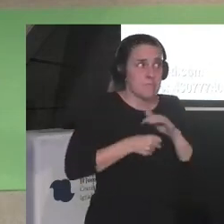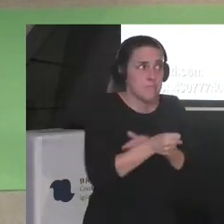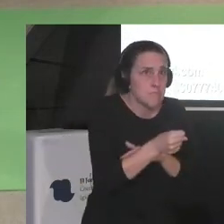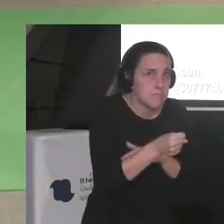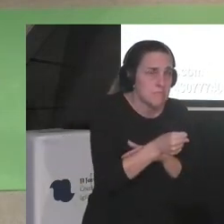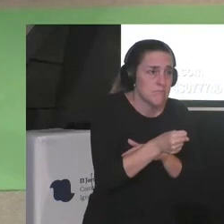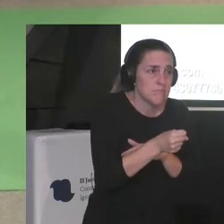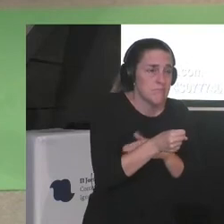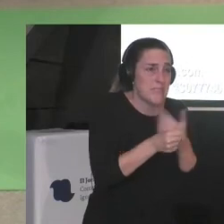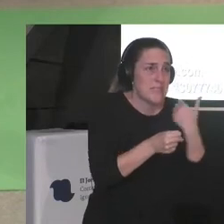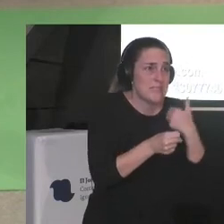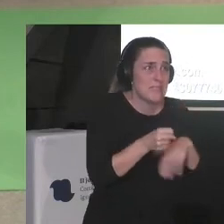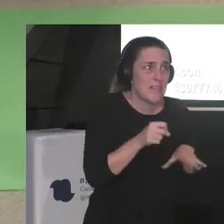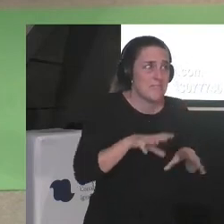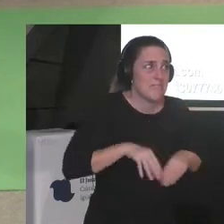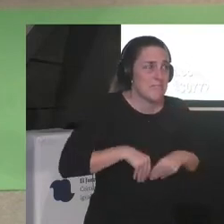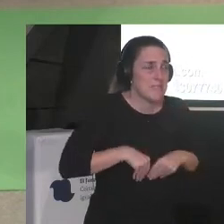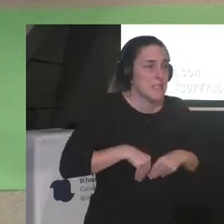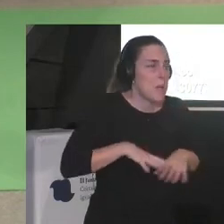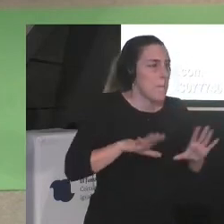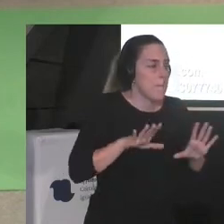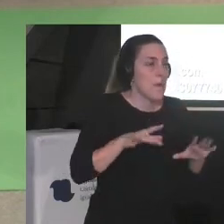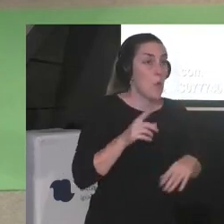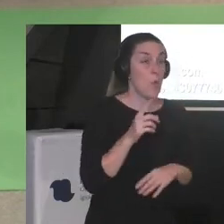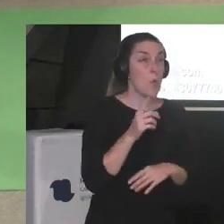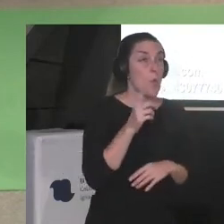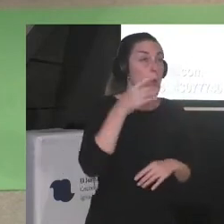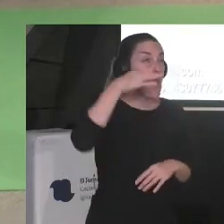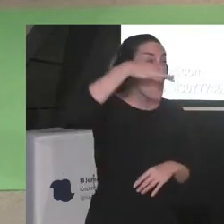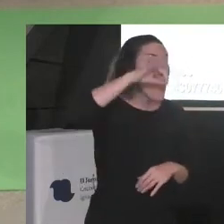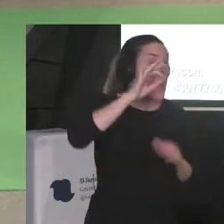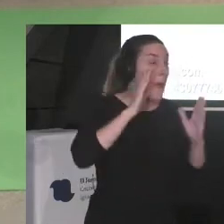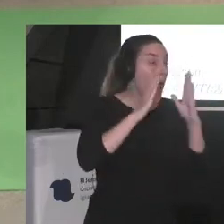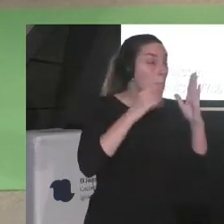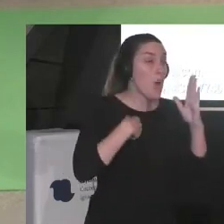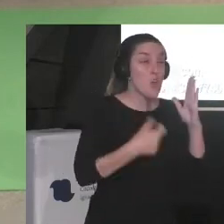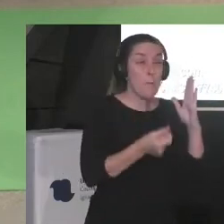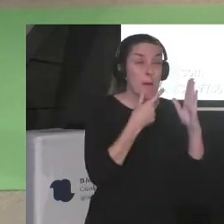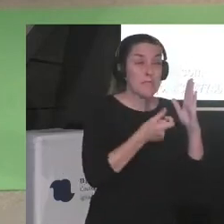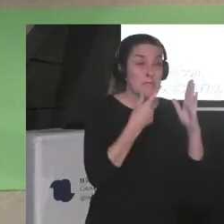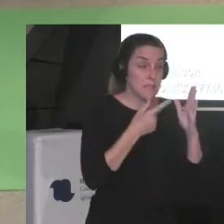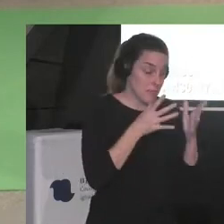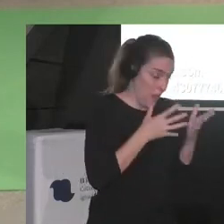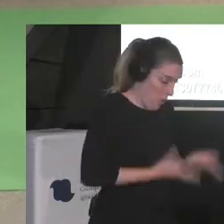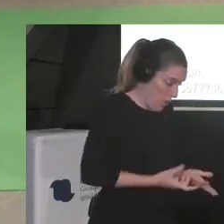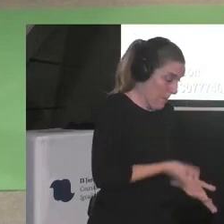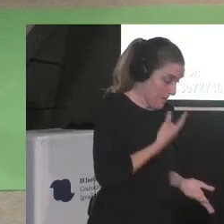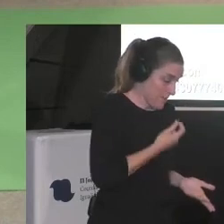es que es que tuve que tomar la única vez que tomé pastillas ahora mismo y aquella vez